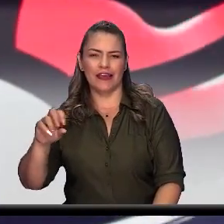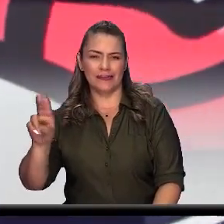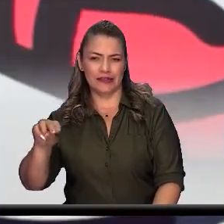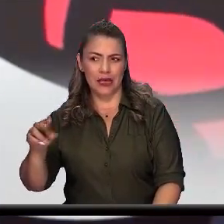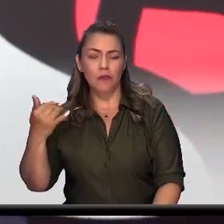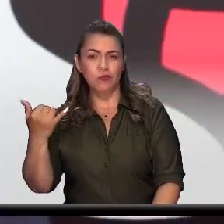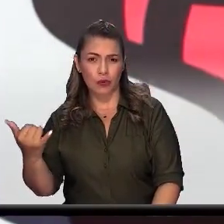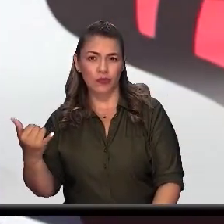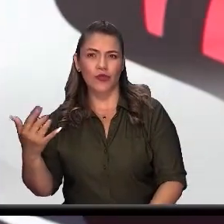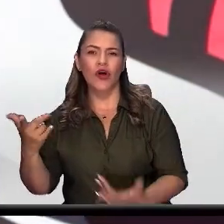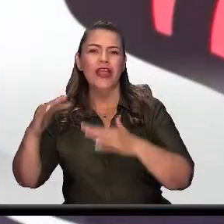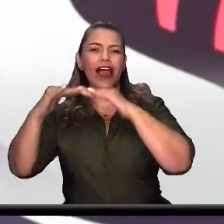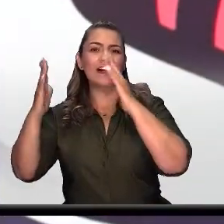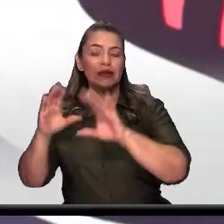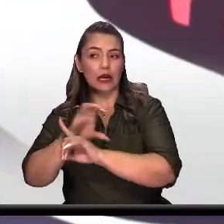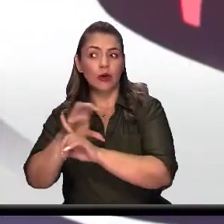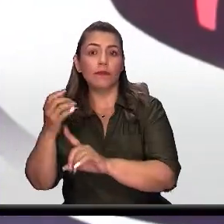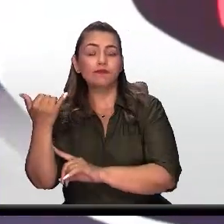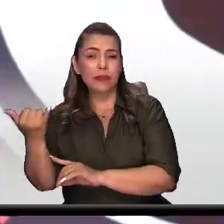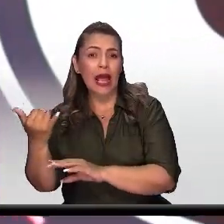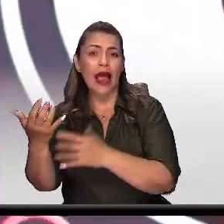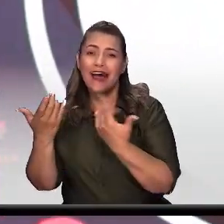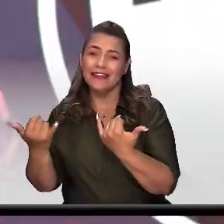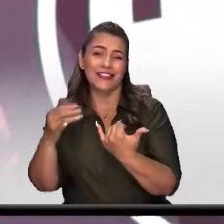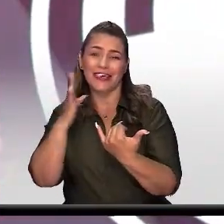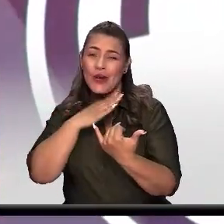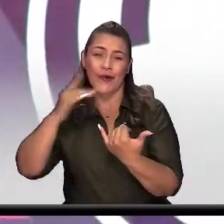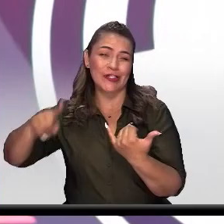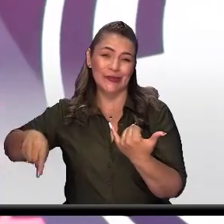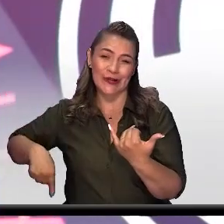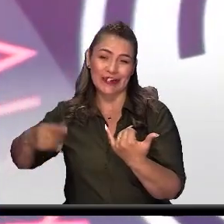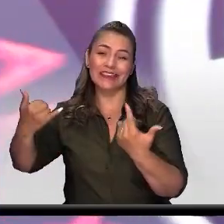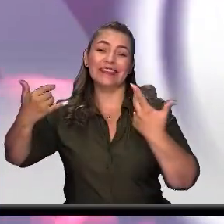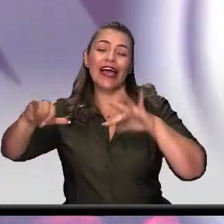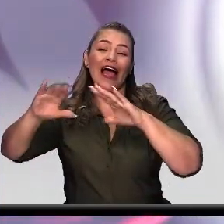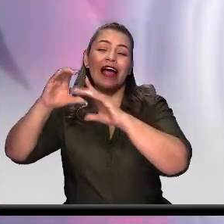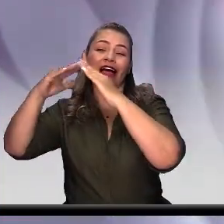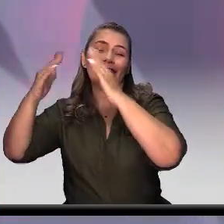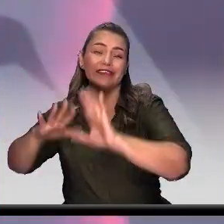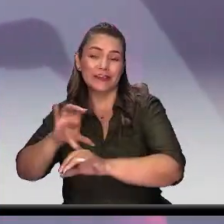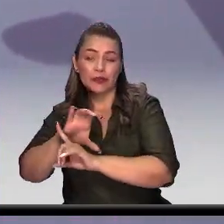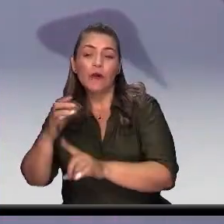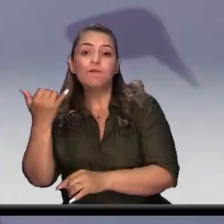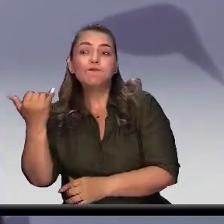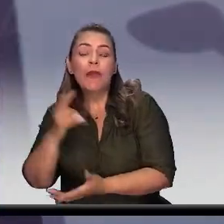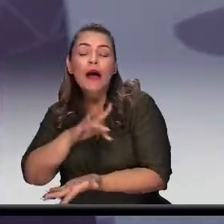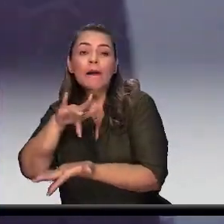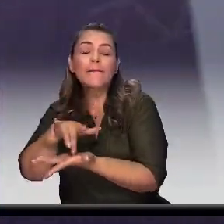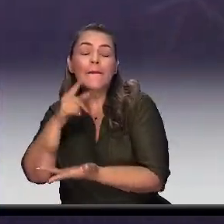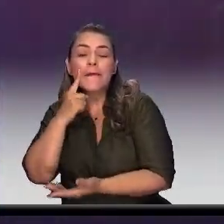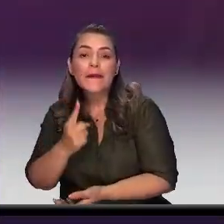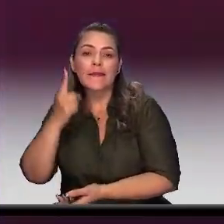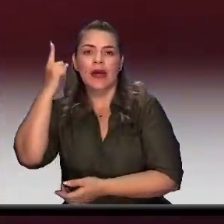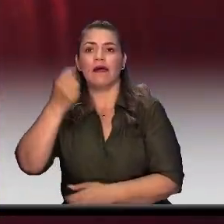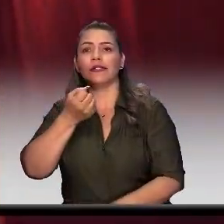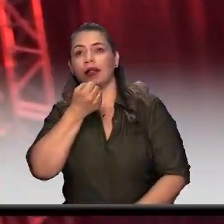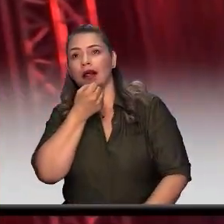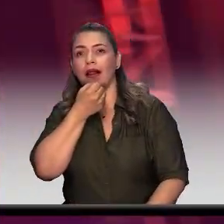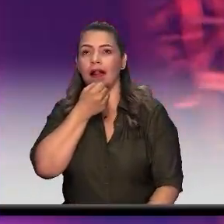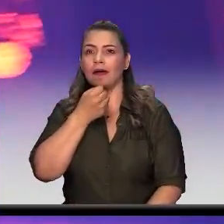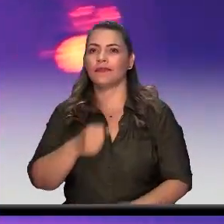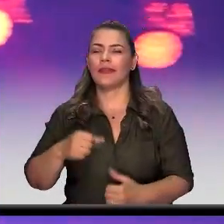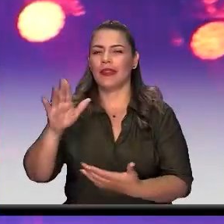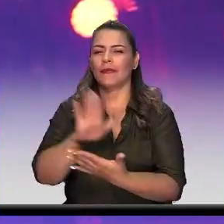es la Casa de la Cultura de Yarumito, allí en ese colegio, fue la primera vez donde me monté un escenario y canté un